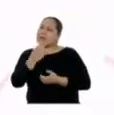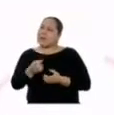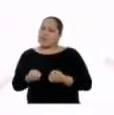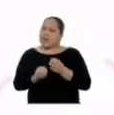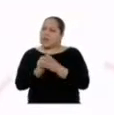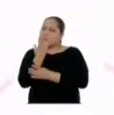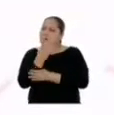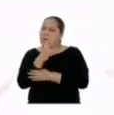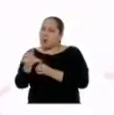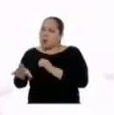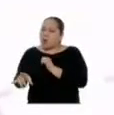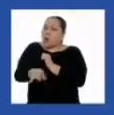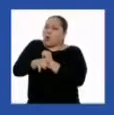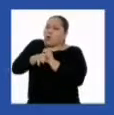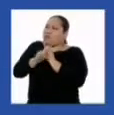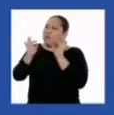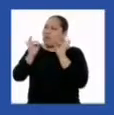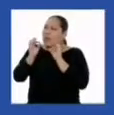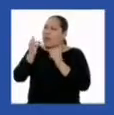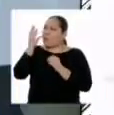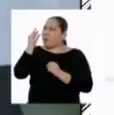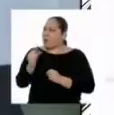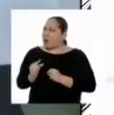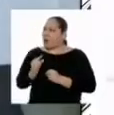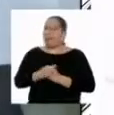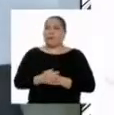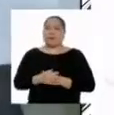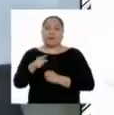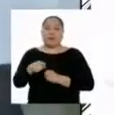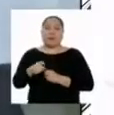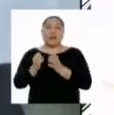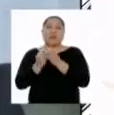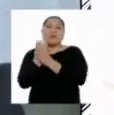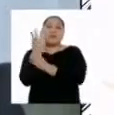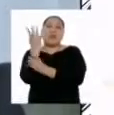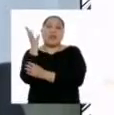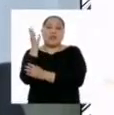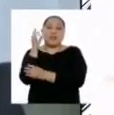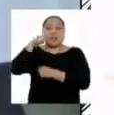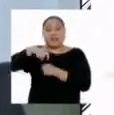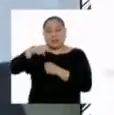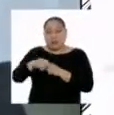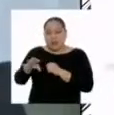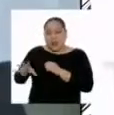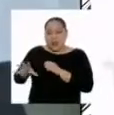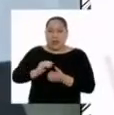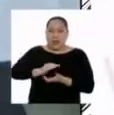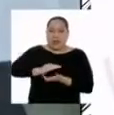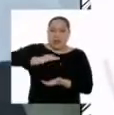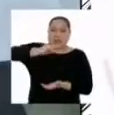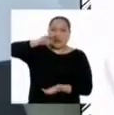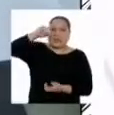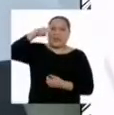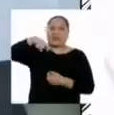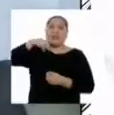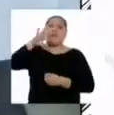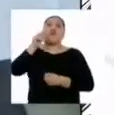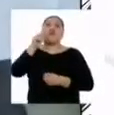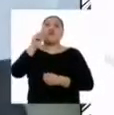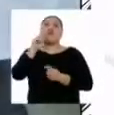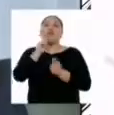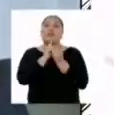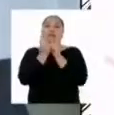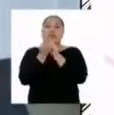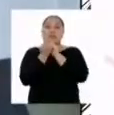absorben suficientes nutrientes del suelo? Las plantas necesitan para su crecimiento la fotosíntesis y